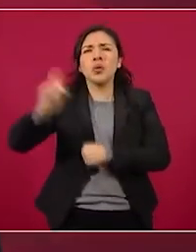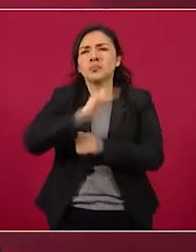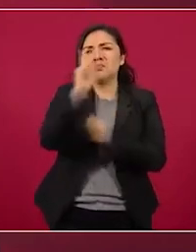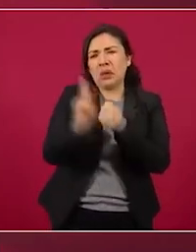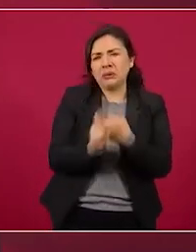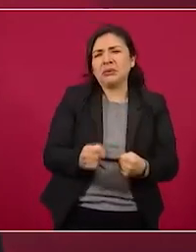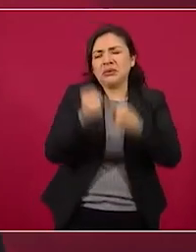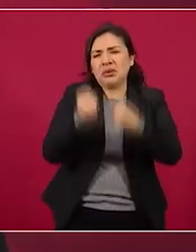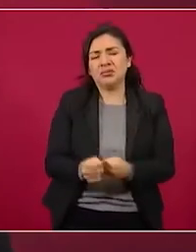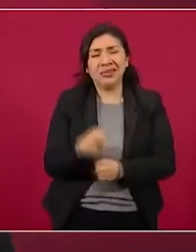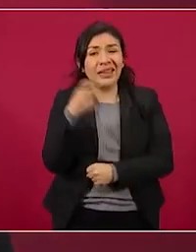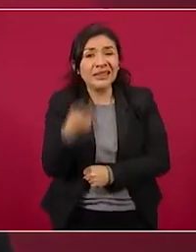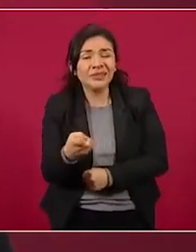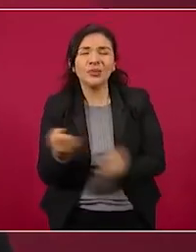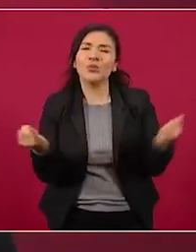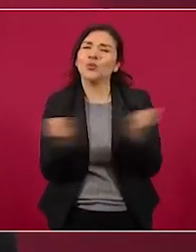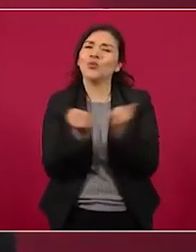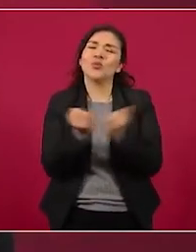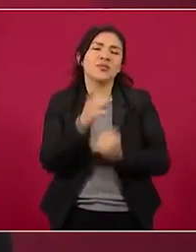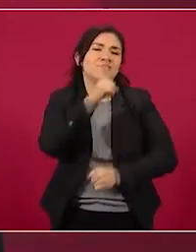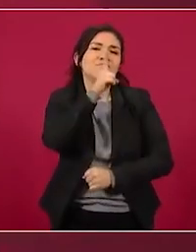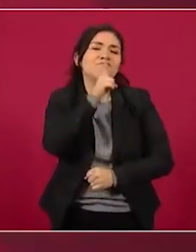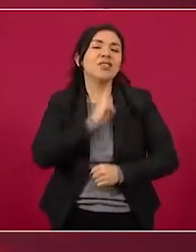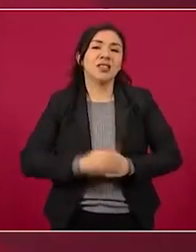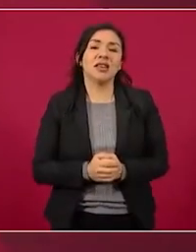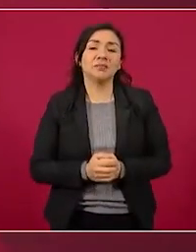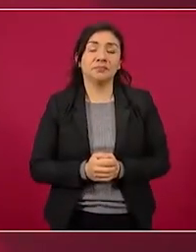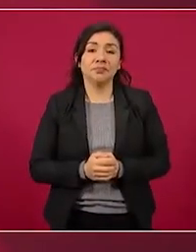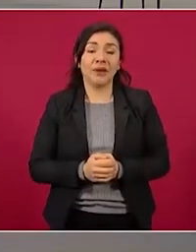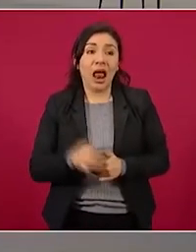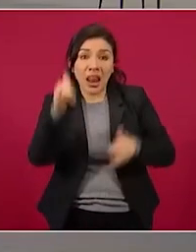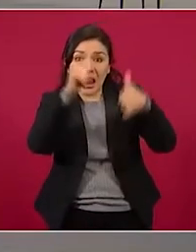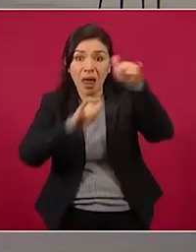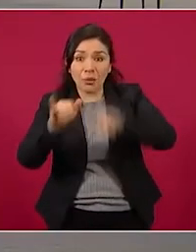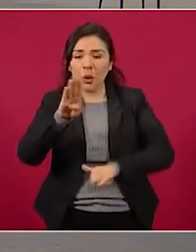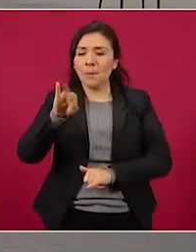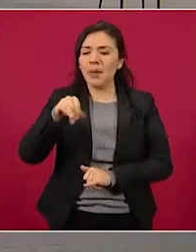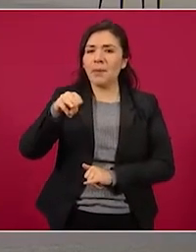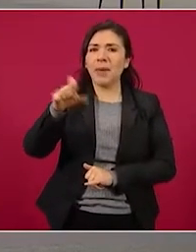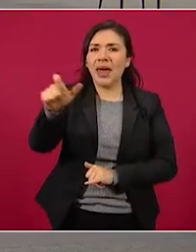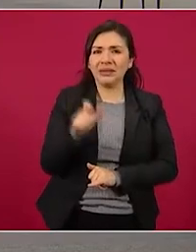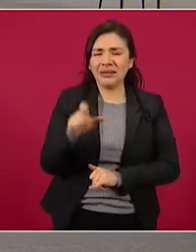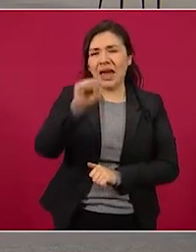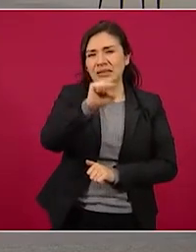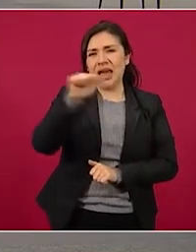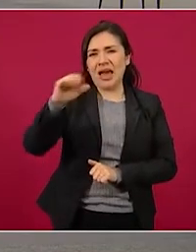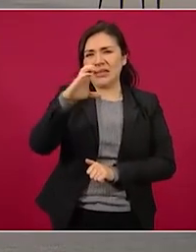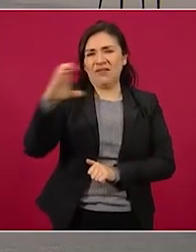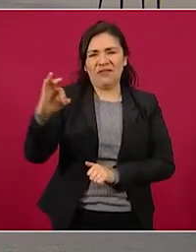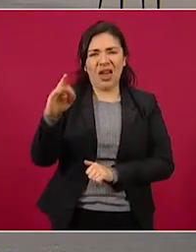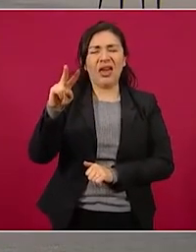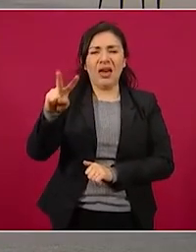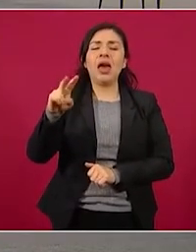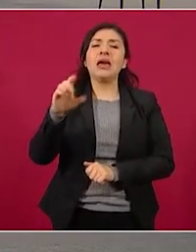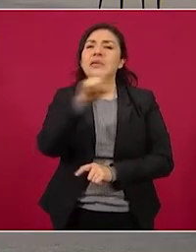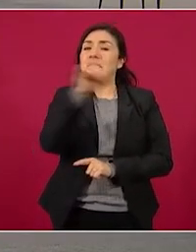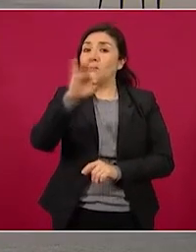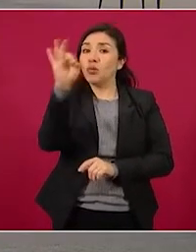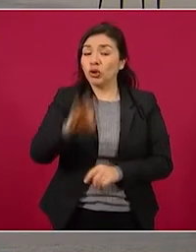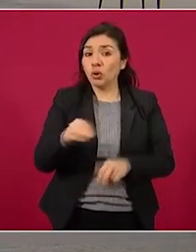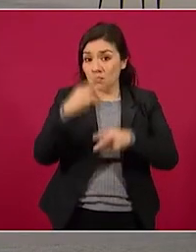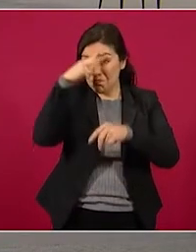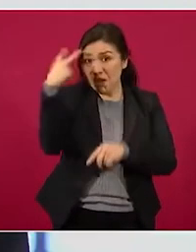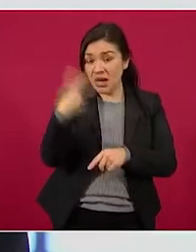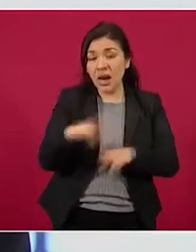es falso. El laboratorio Abimex SADCB, empresa 100% mexicana, con 70